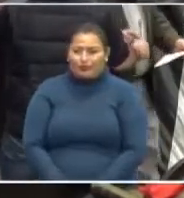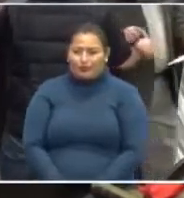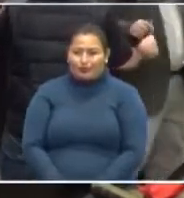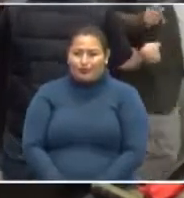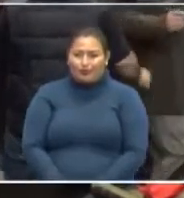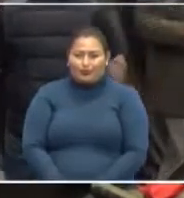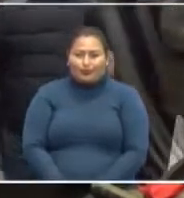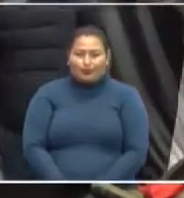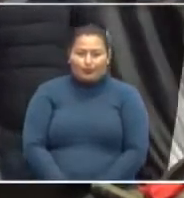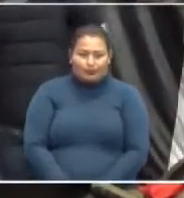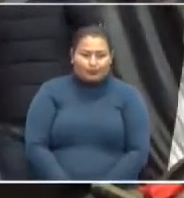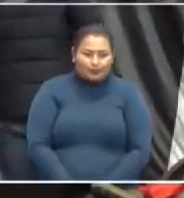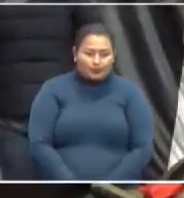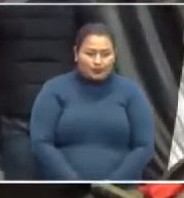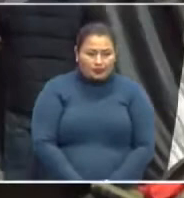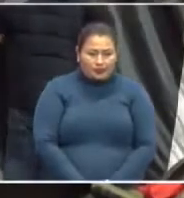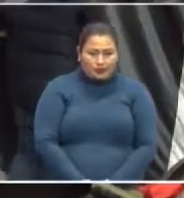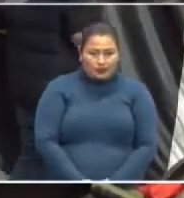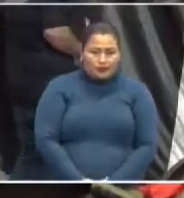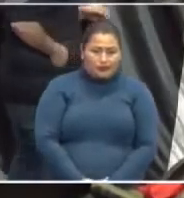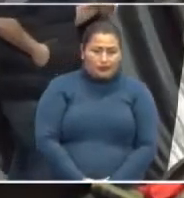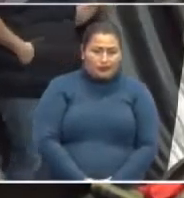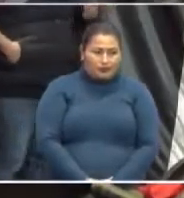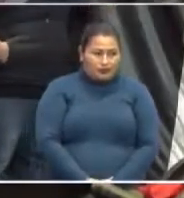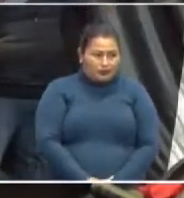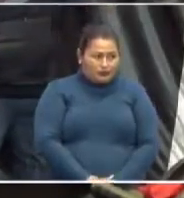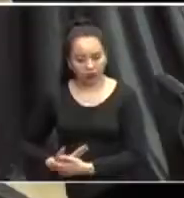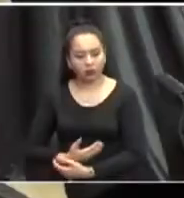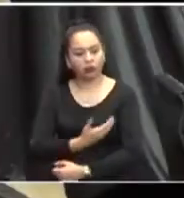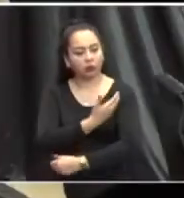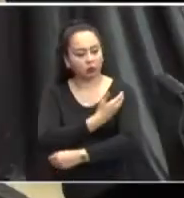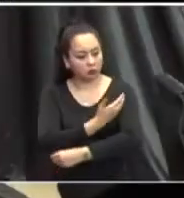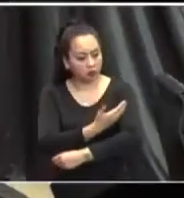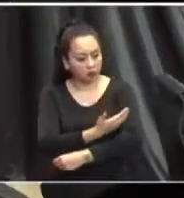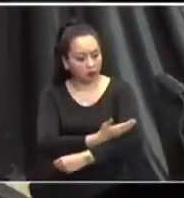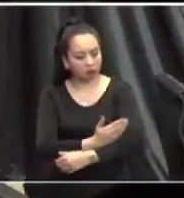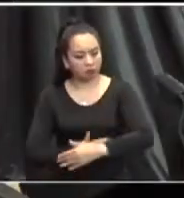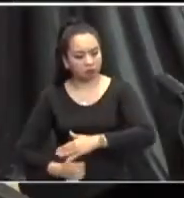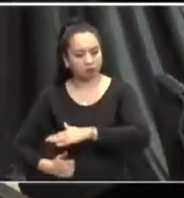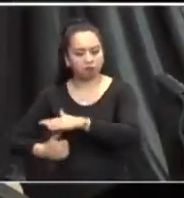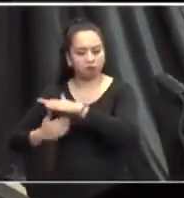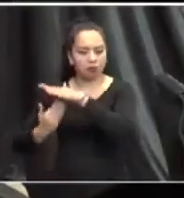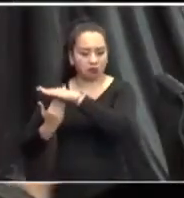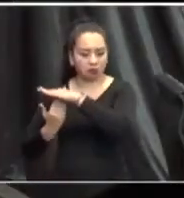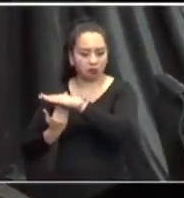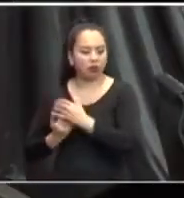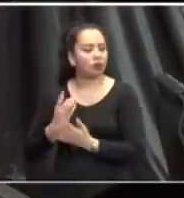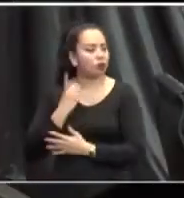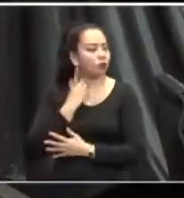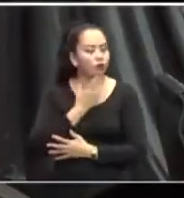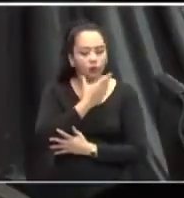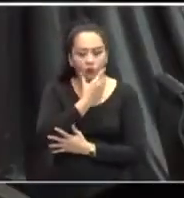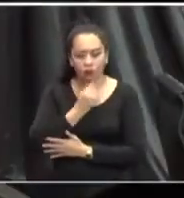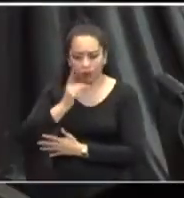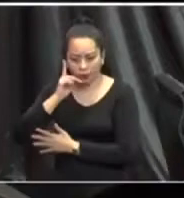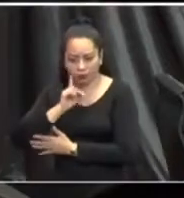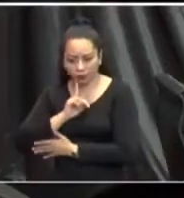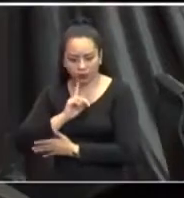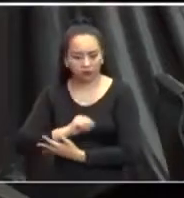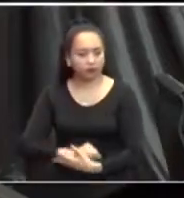se le aumentó, sino un poco más, porque efectivamente somos 33 diputados y haciendo una comparación con otros